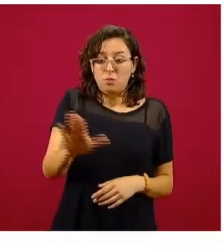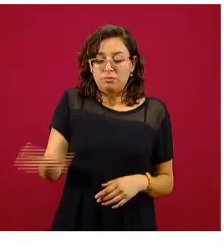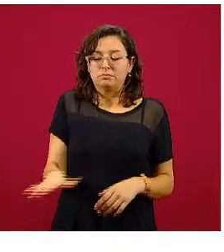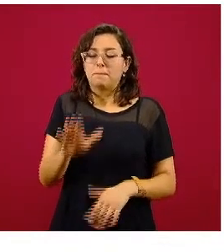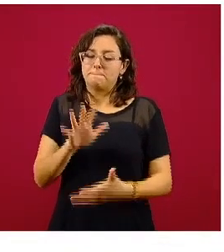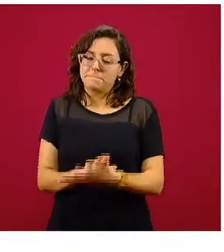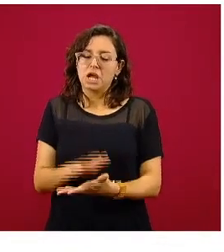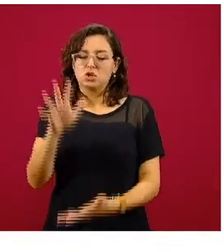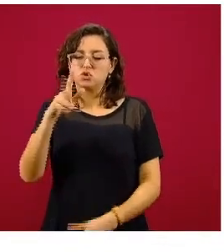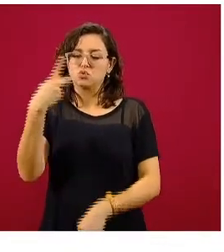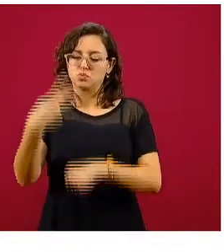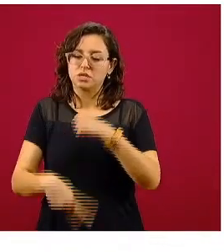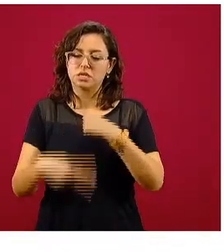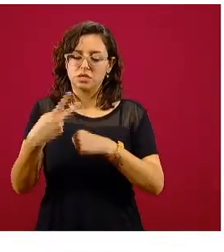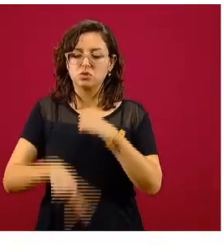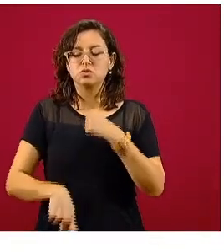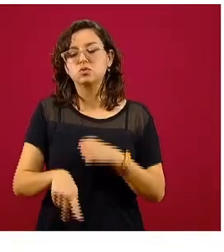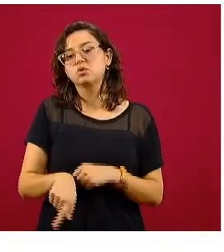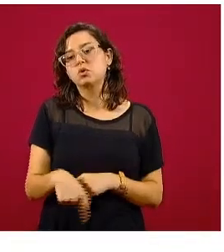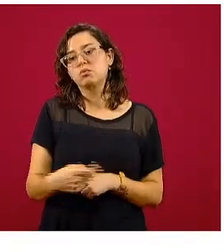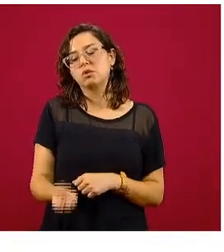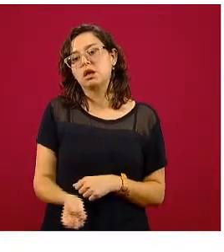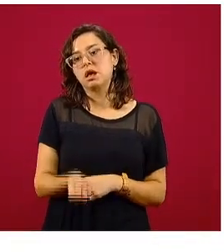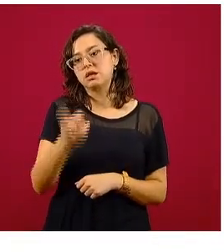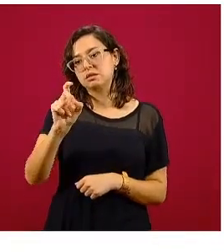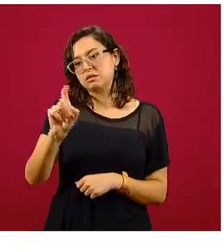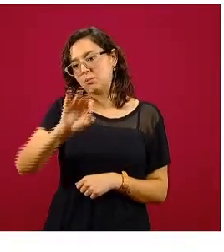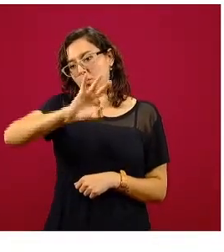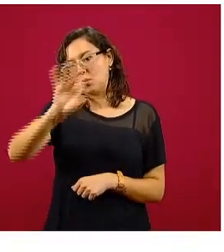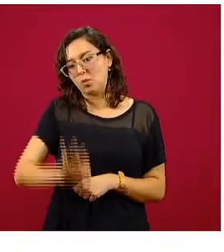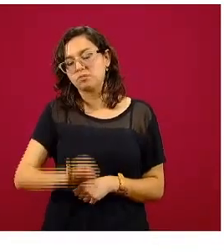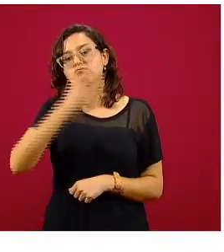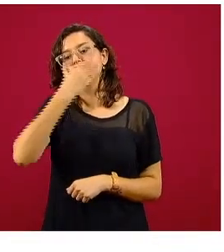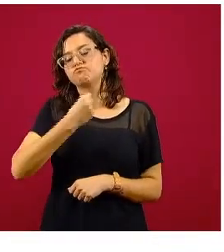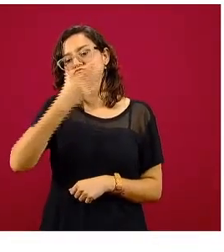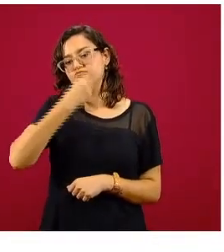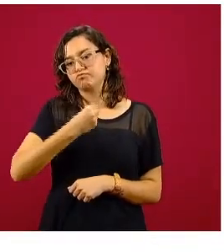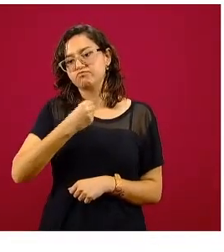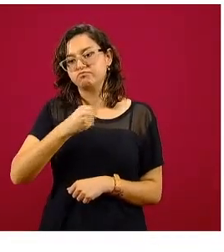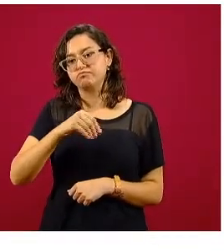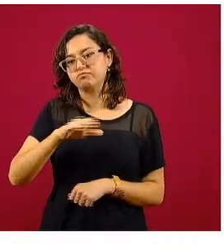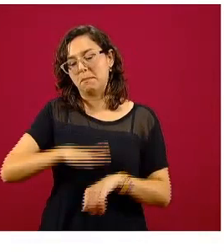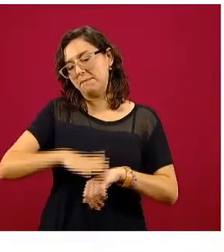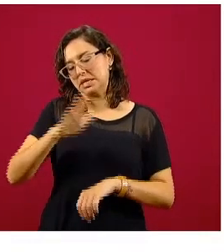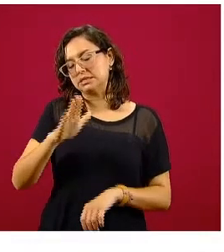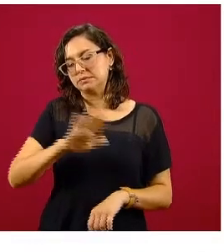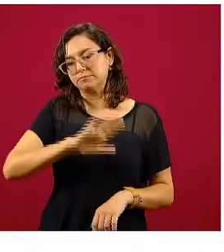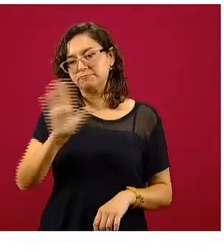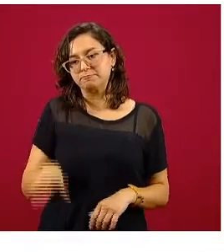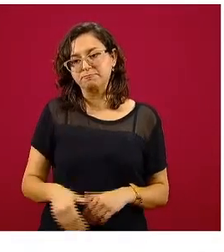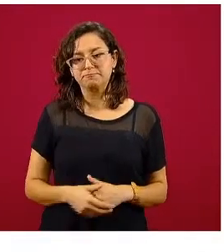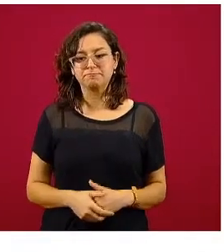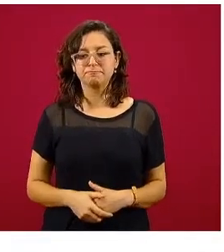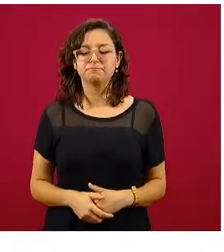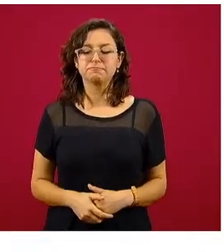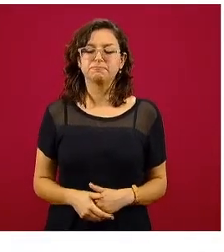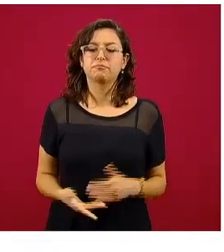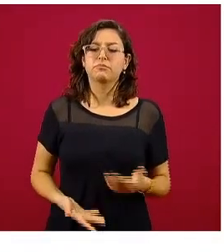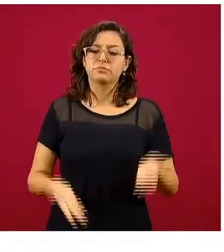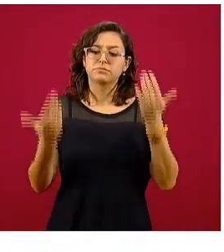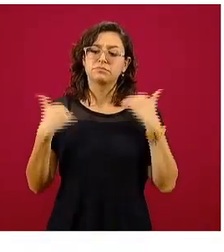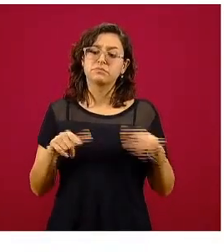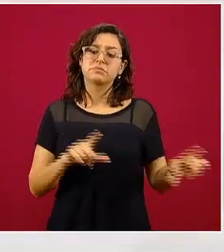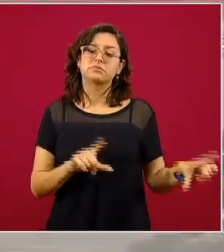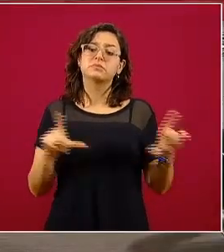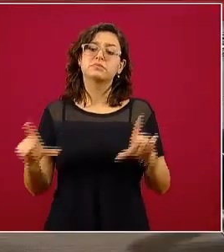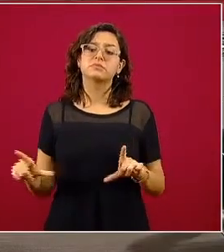afectación e importante, casi dos terceras partes son hombres los que han fallecido. En la siguiente diapositiva veremos